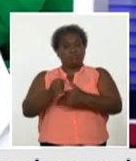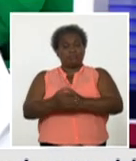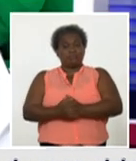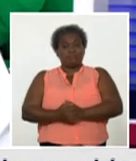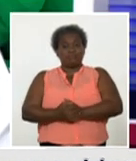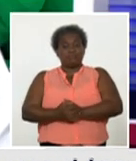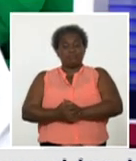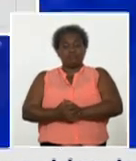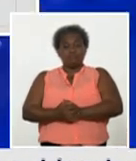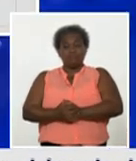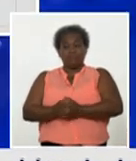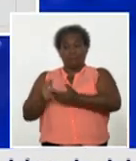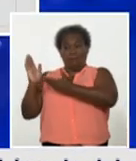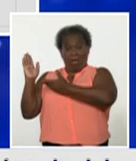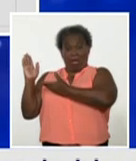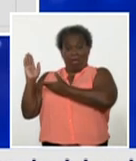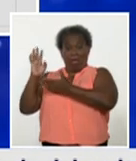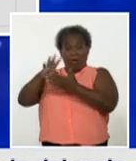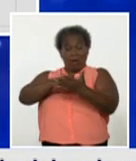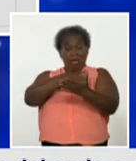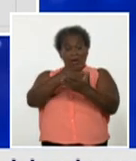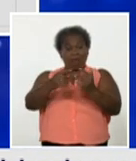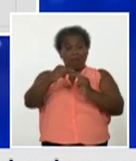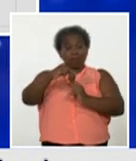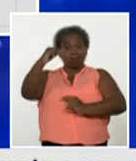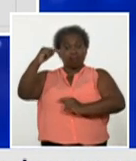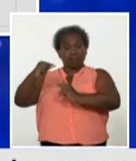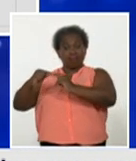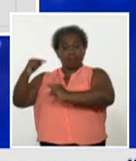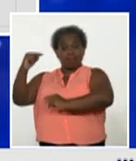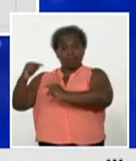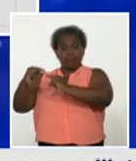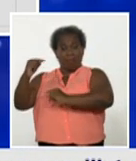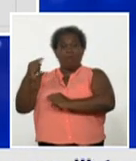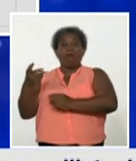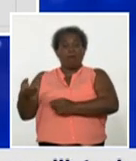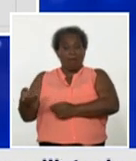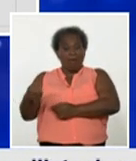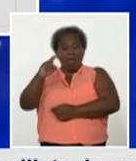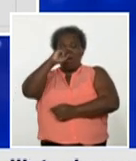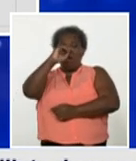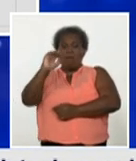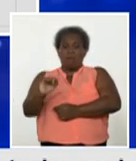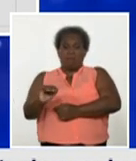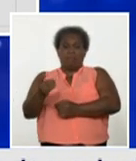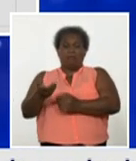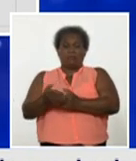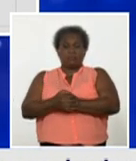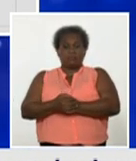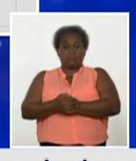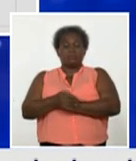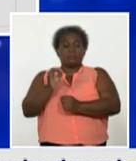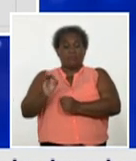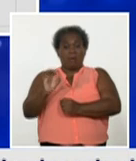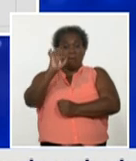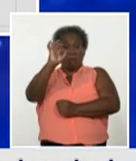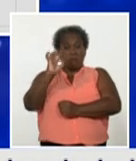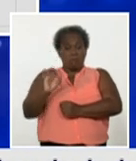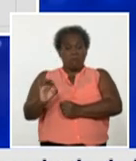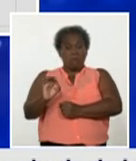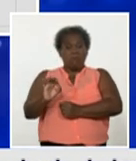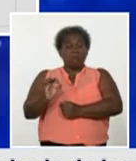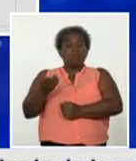se grafica los casos pediátricos en los últimos 15 días en los que se ha promediado 150